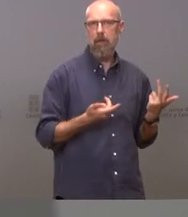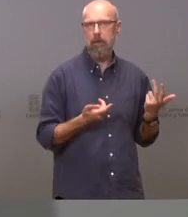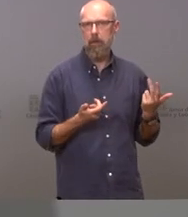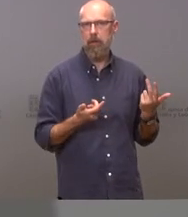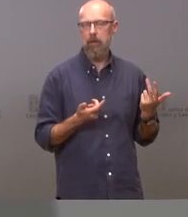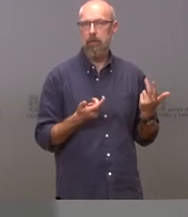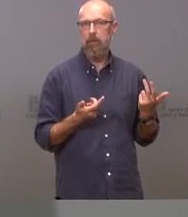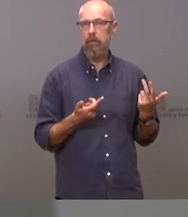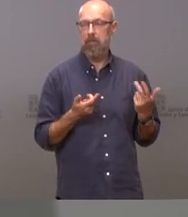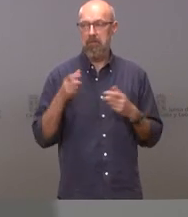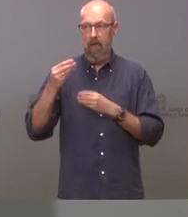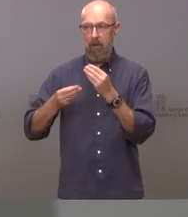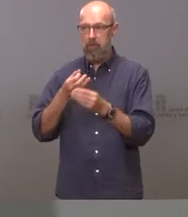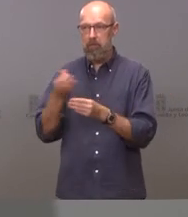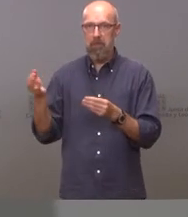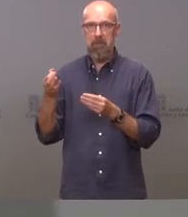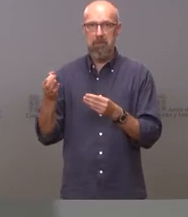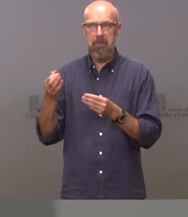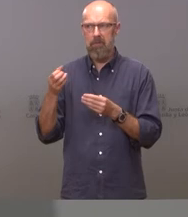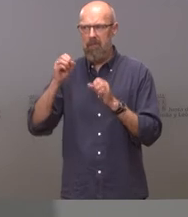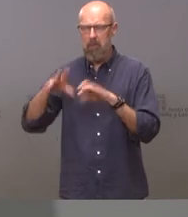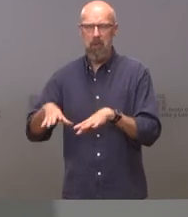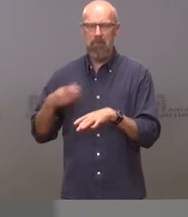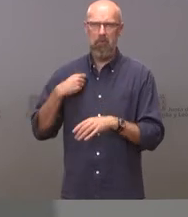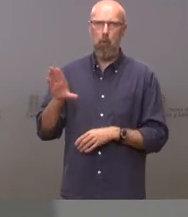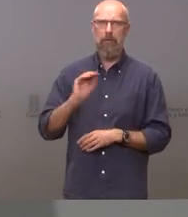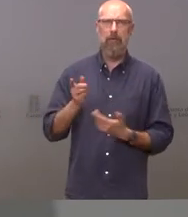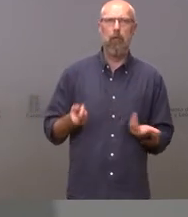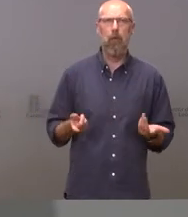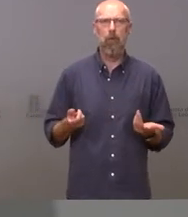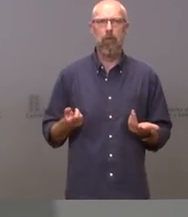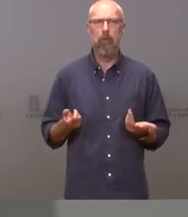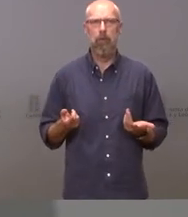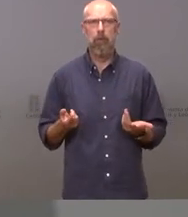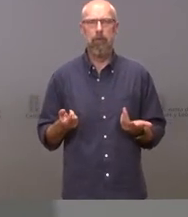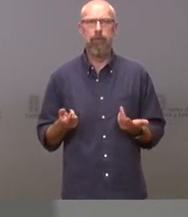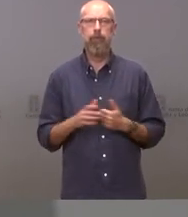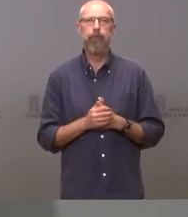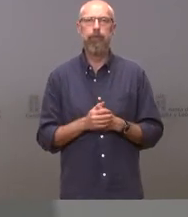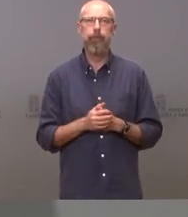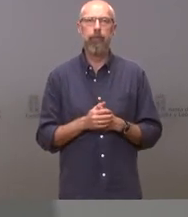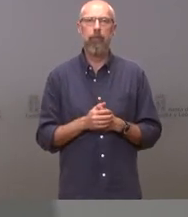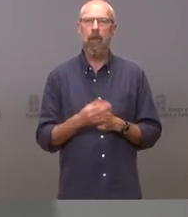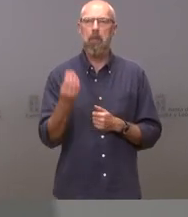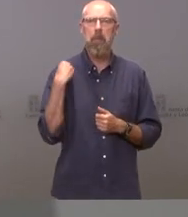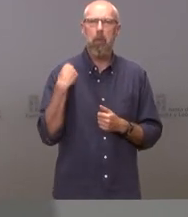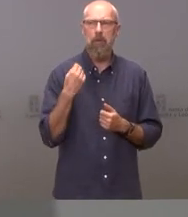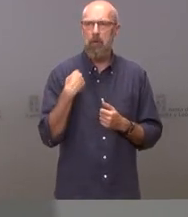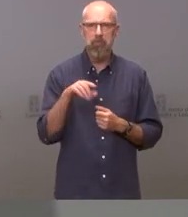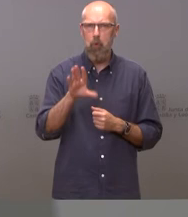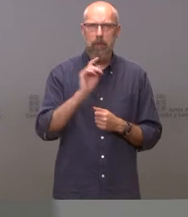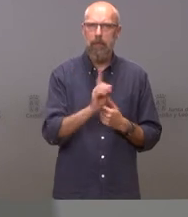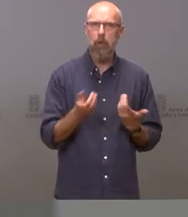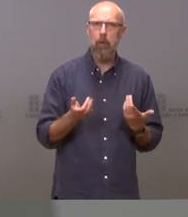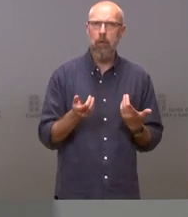es que de verdad que no lo puedo entender permítame que no puedo entender la pregunta porque